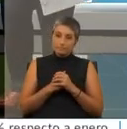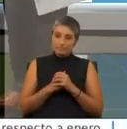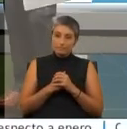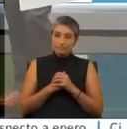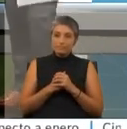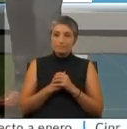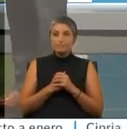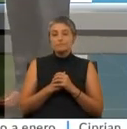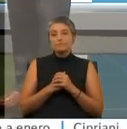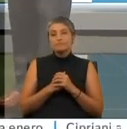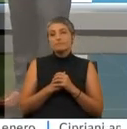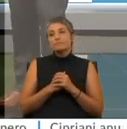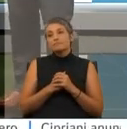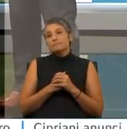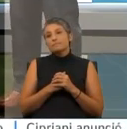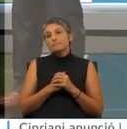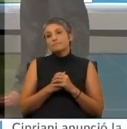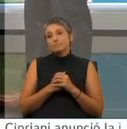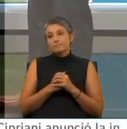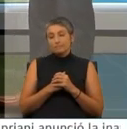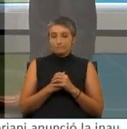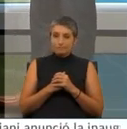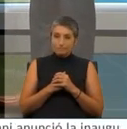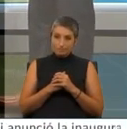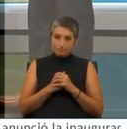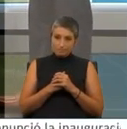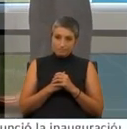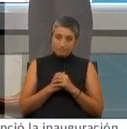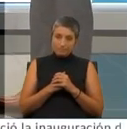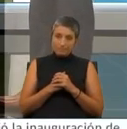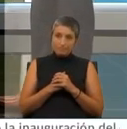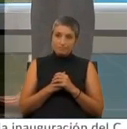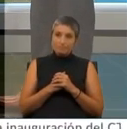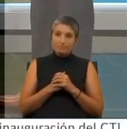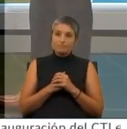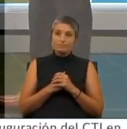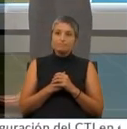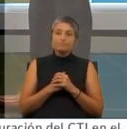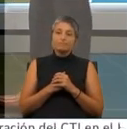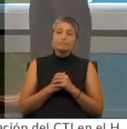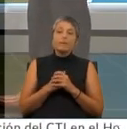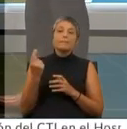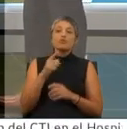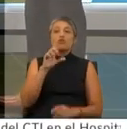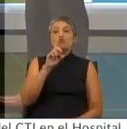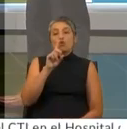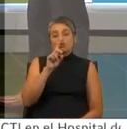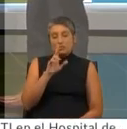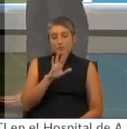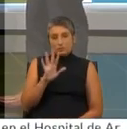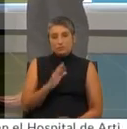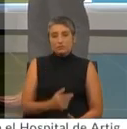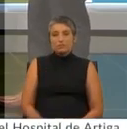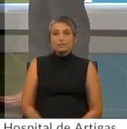va a tirar. Vamos a ver otra jugada más. A ver. Minuto 12, 55. Esta es una jugada que tiene muchas